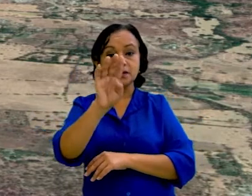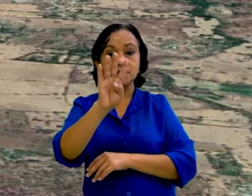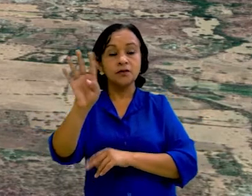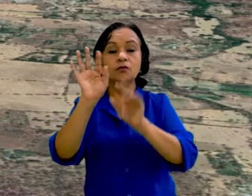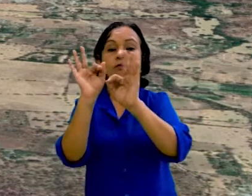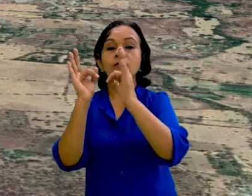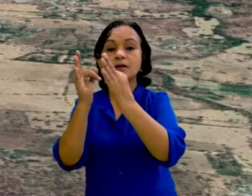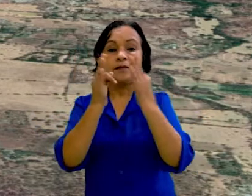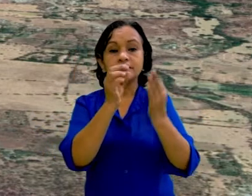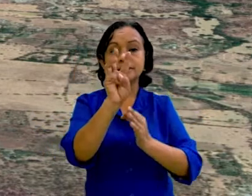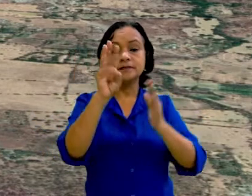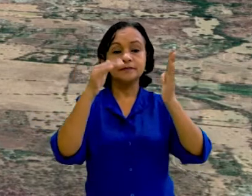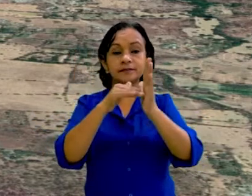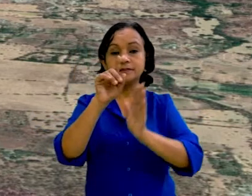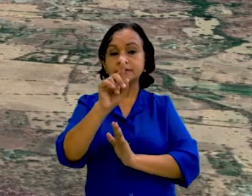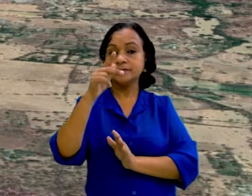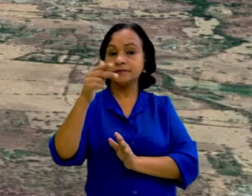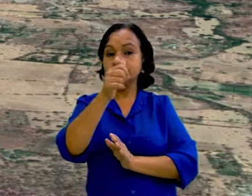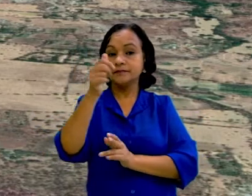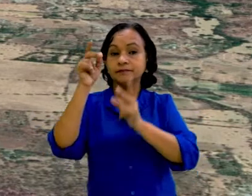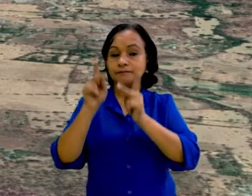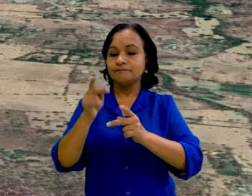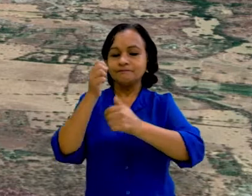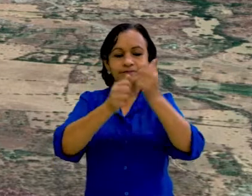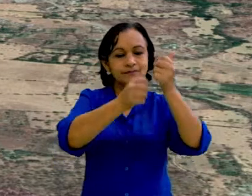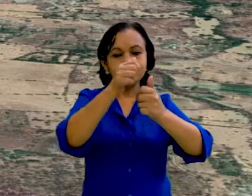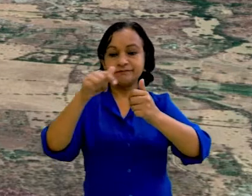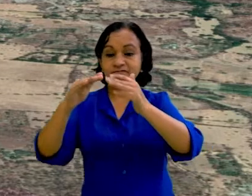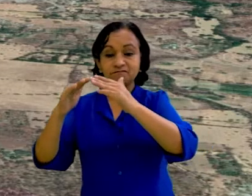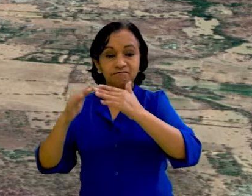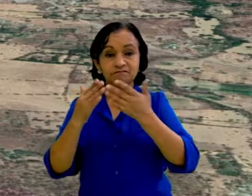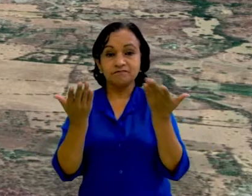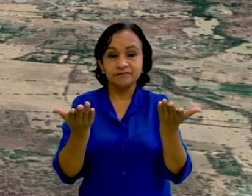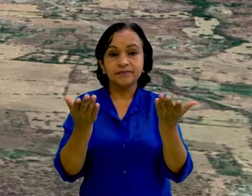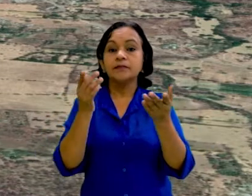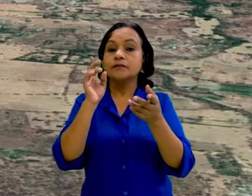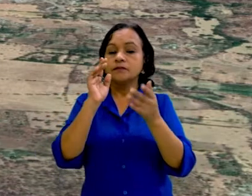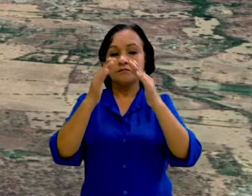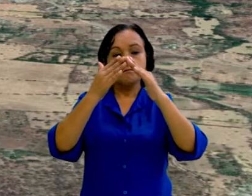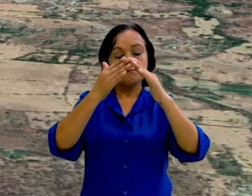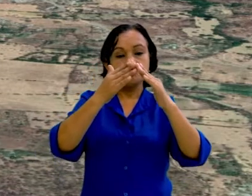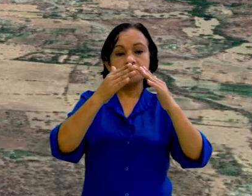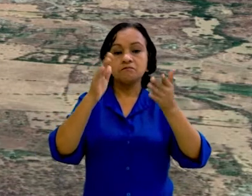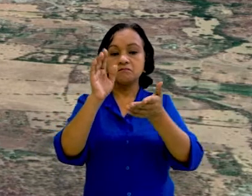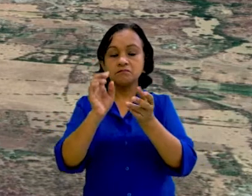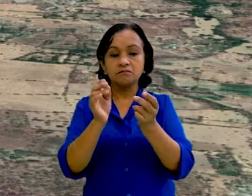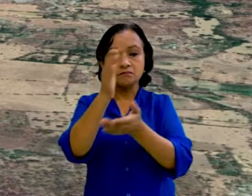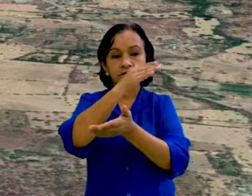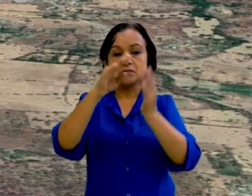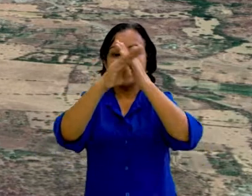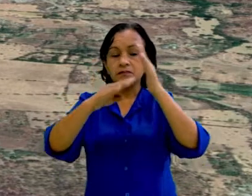familias y 3.186 personas afectadas. También se afectaron viviendas en Lapa Centro y